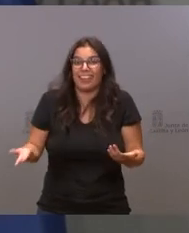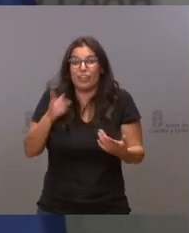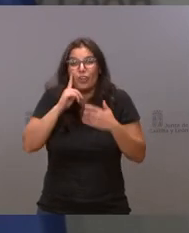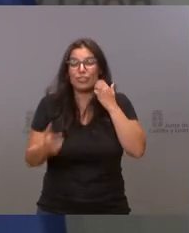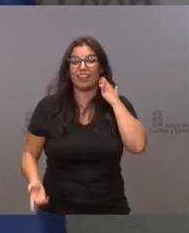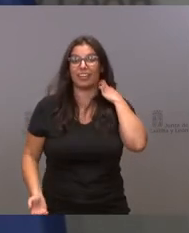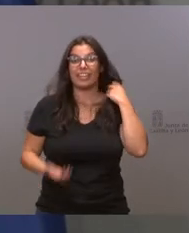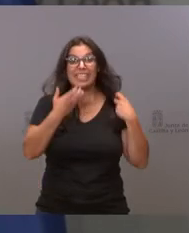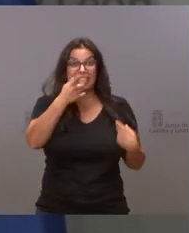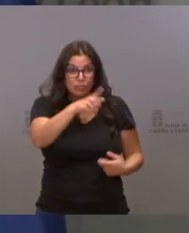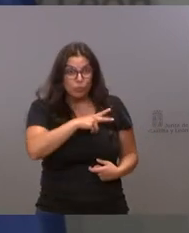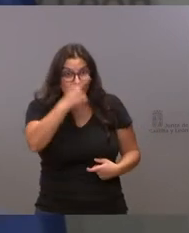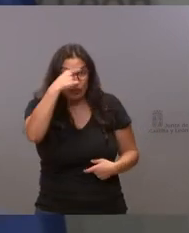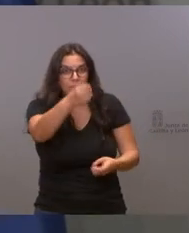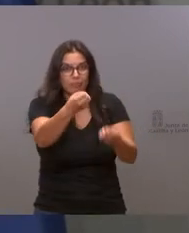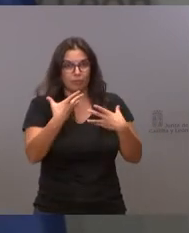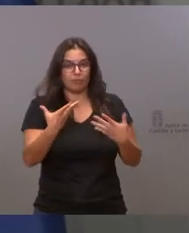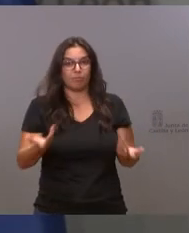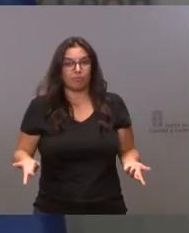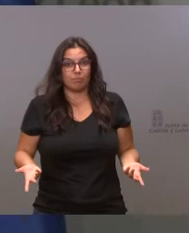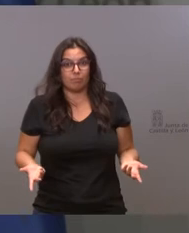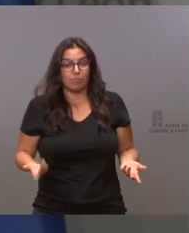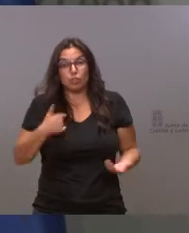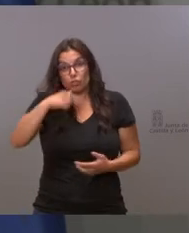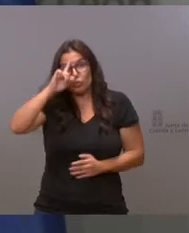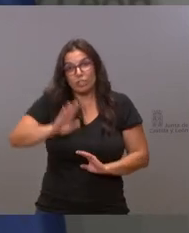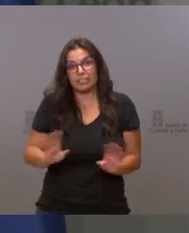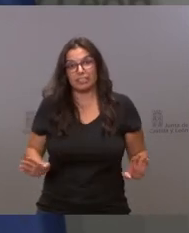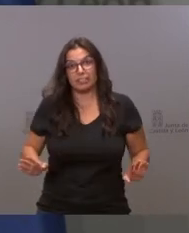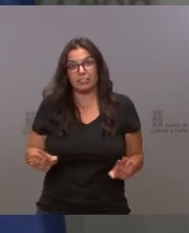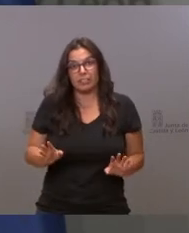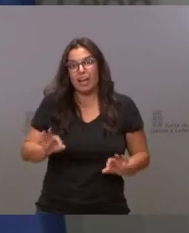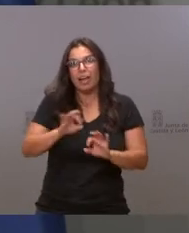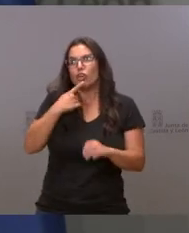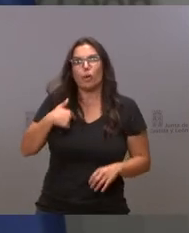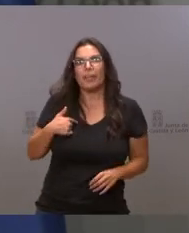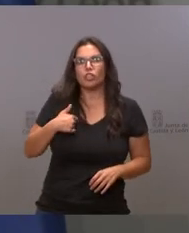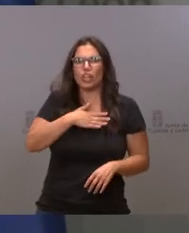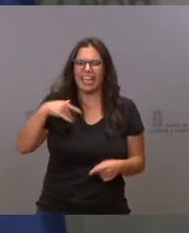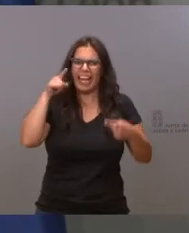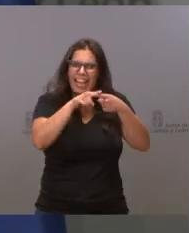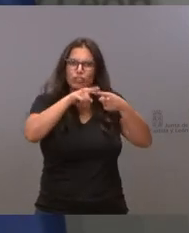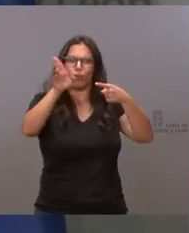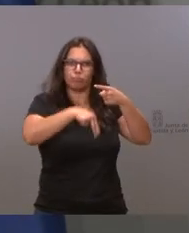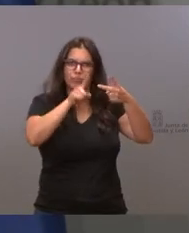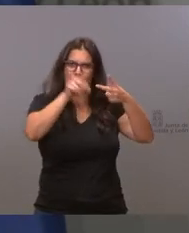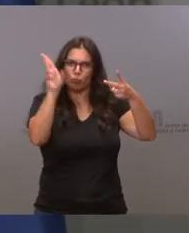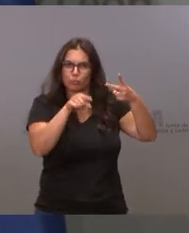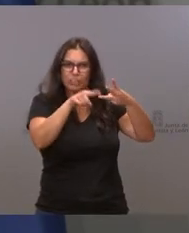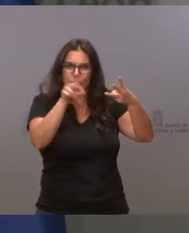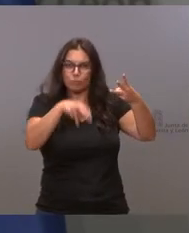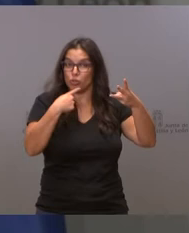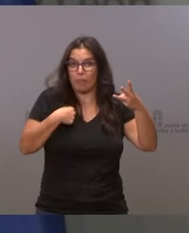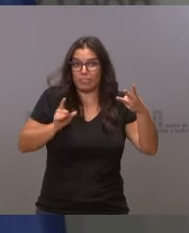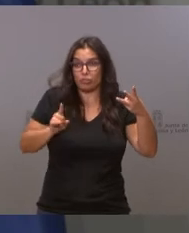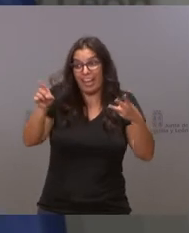lo sé. Si usted lo sabe, es que yo no lo sé. A mí nadie me ha dicho tienes que retirar esto. No lo sé. Es que él